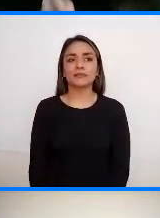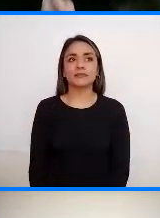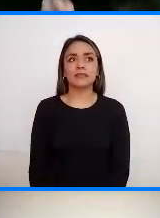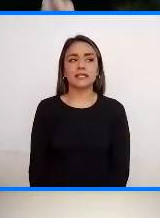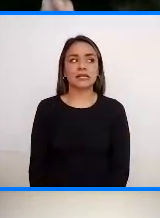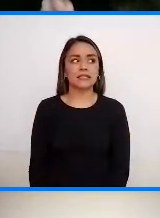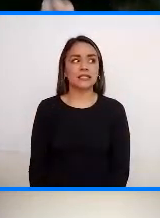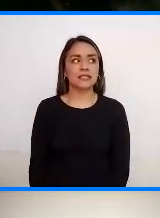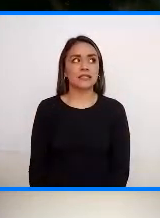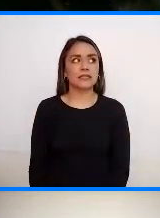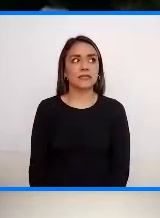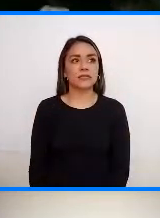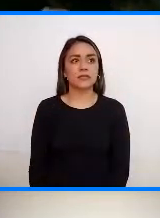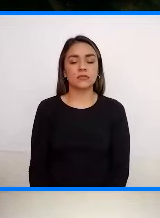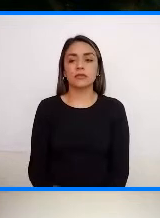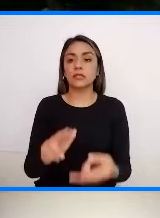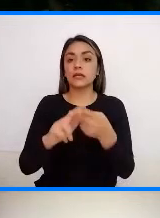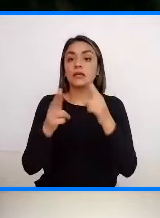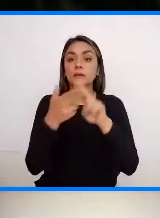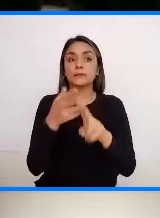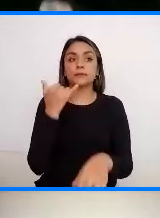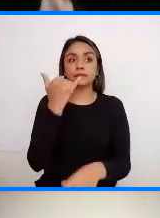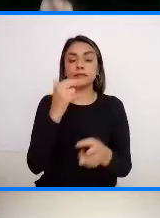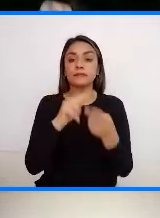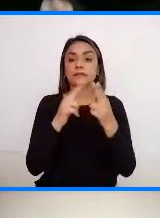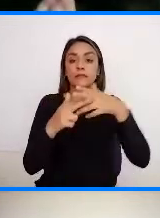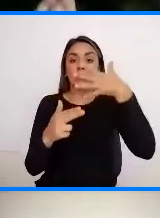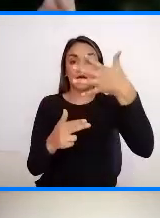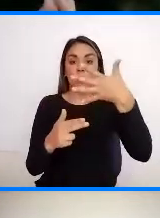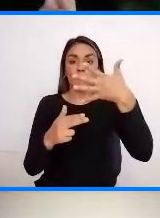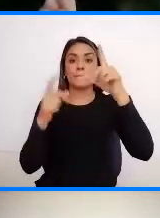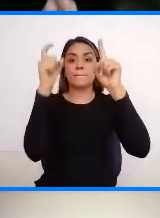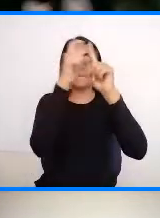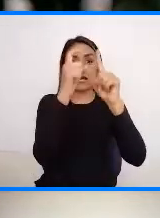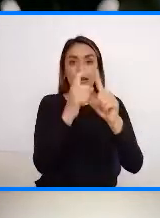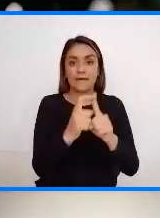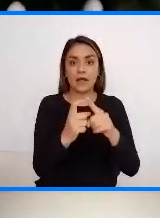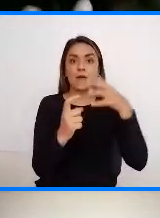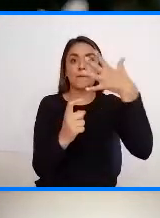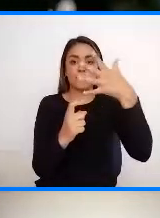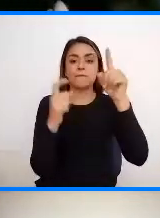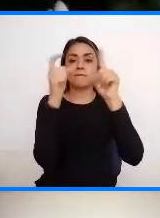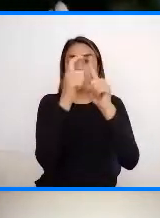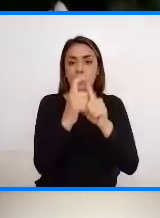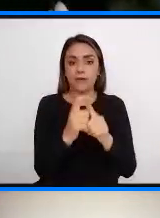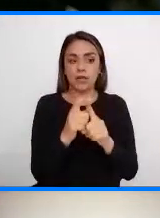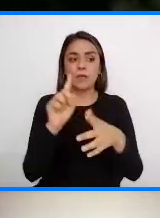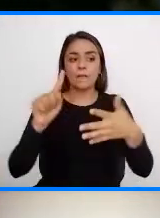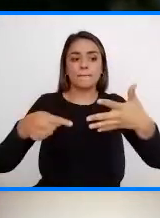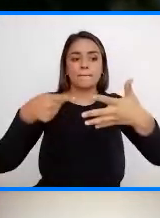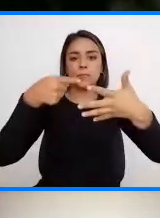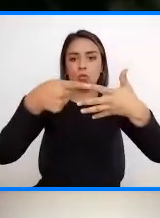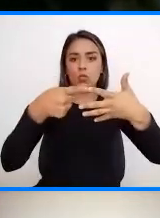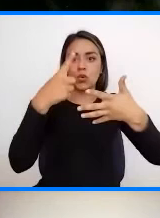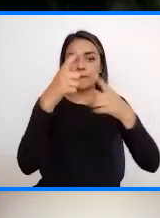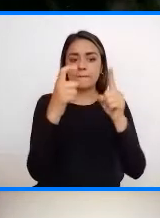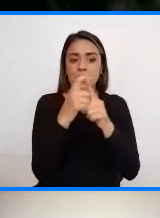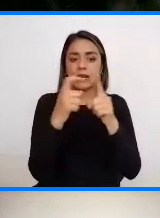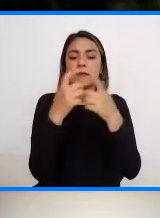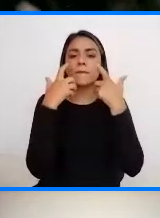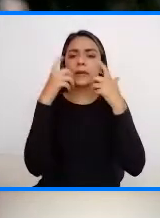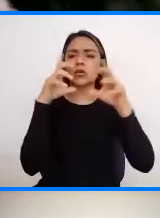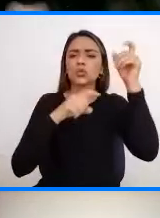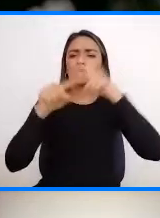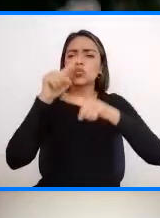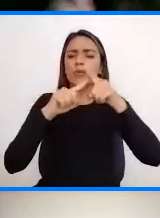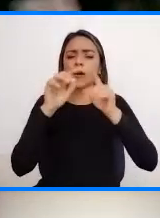a les va a salir Ahí van a tener cinco palabras en las cuales ustedes van a colocar solo una palabra Palabras claves del turismo y de